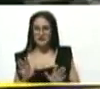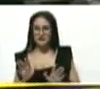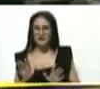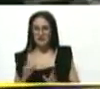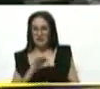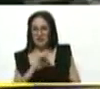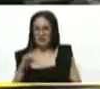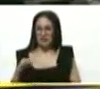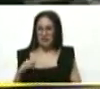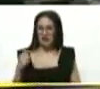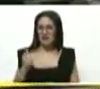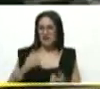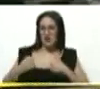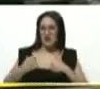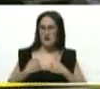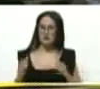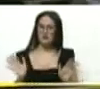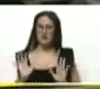individualismo.